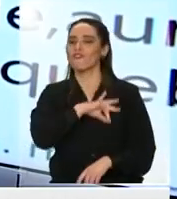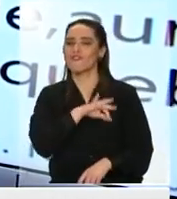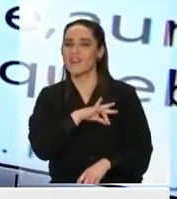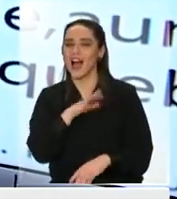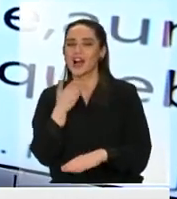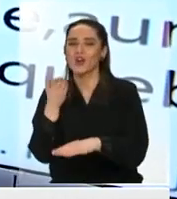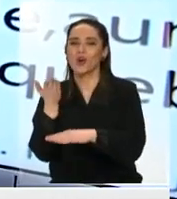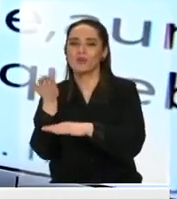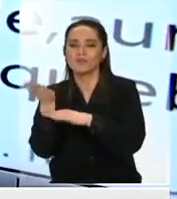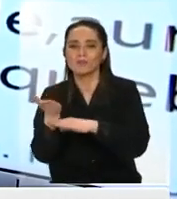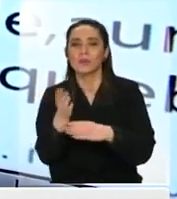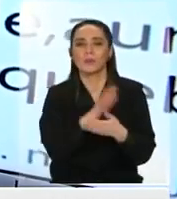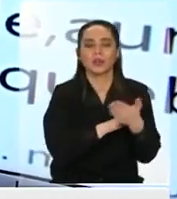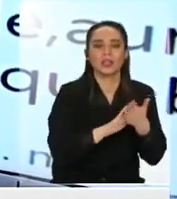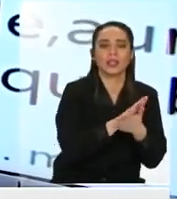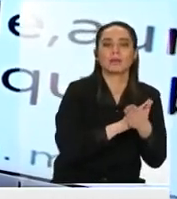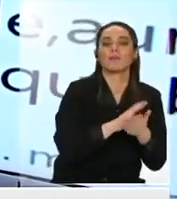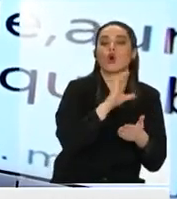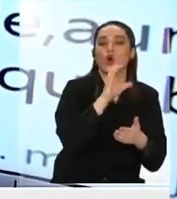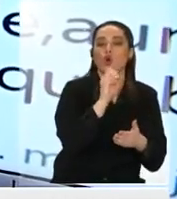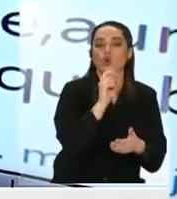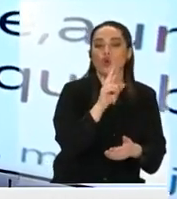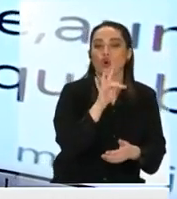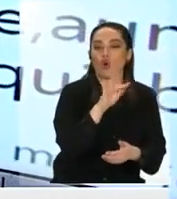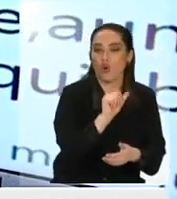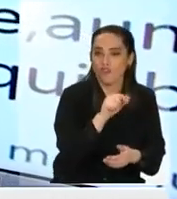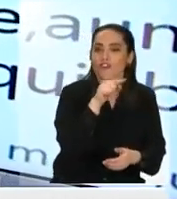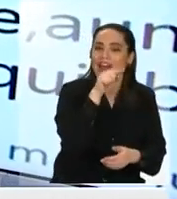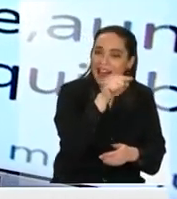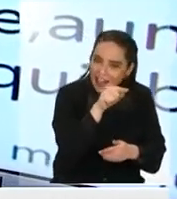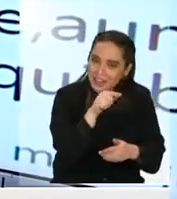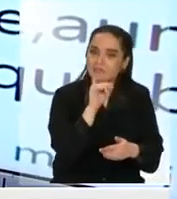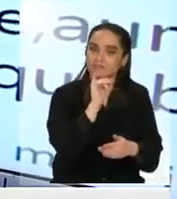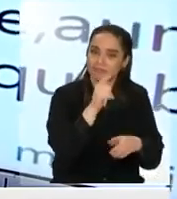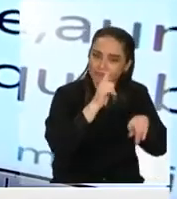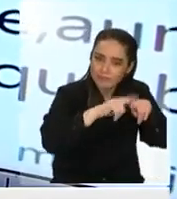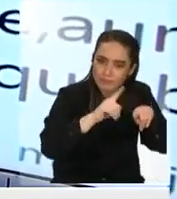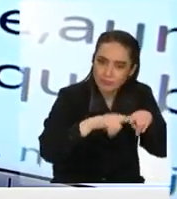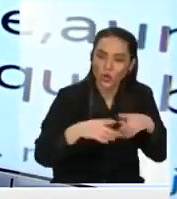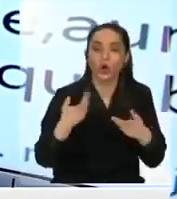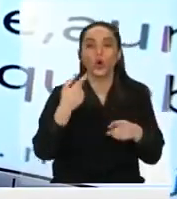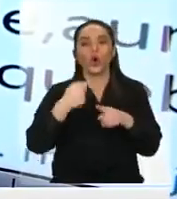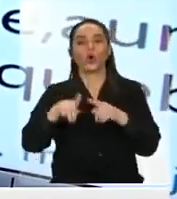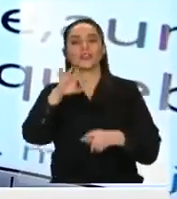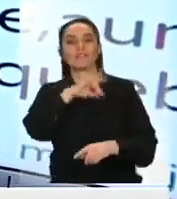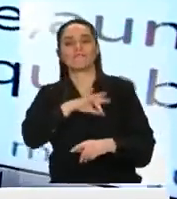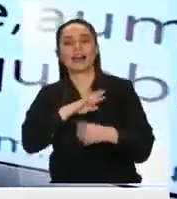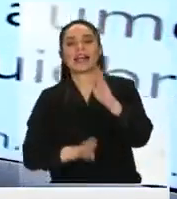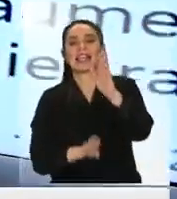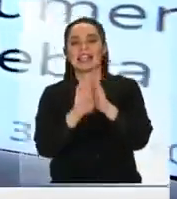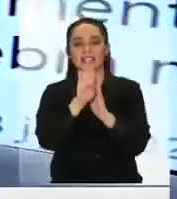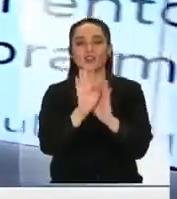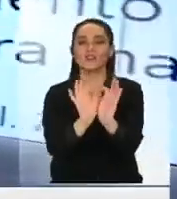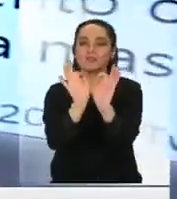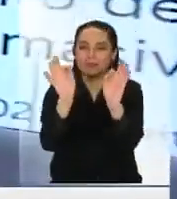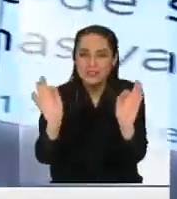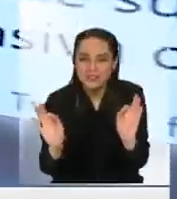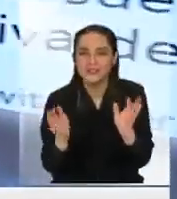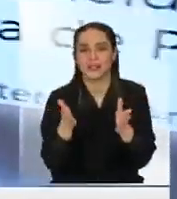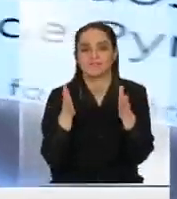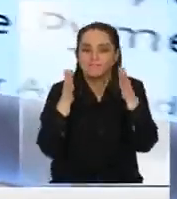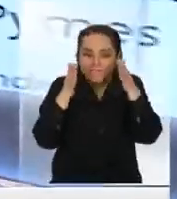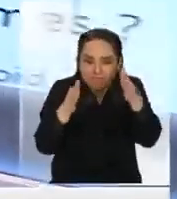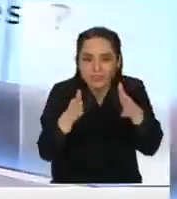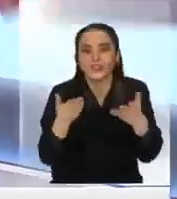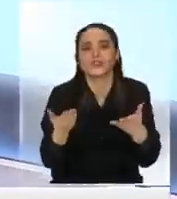que a través de instrumentos como Corfo o a través de una banca nacional de desarrollo van a estar mucho más disponibles porque esto es lo que hay que concentrar también